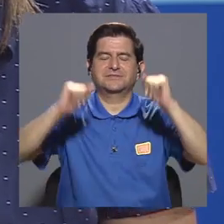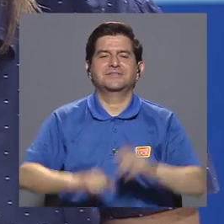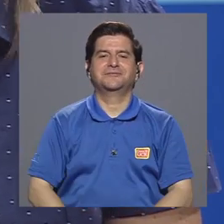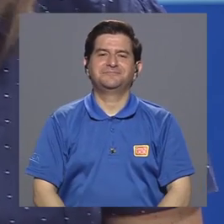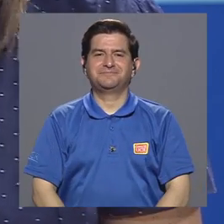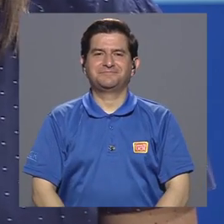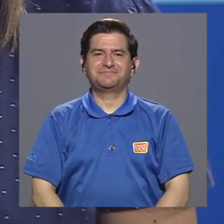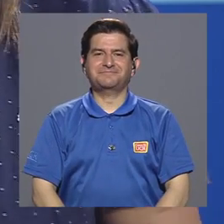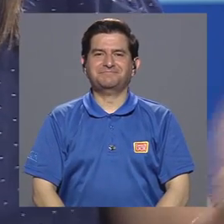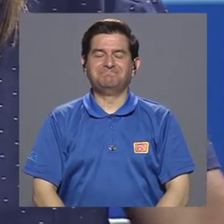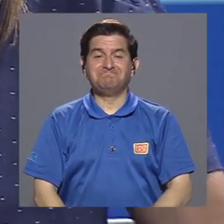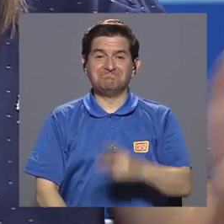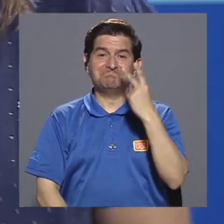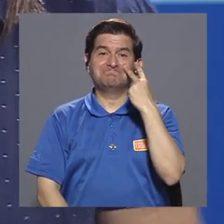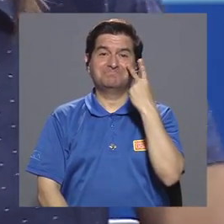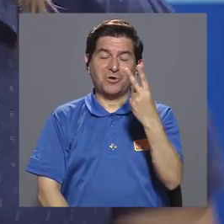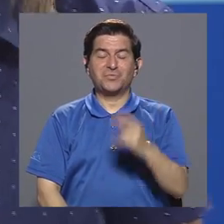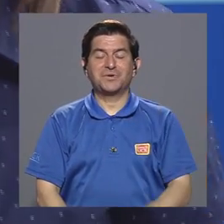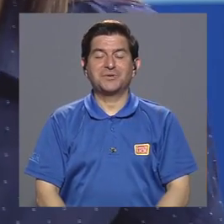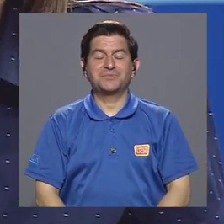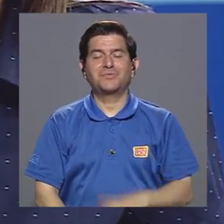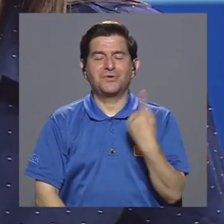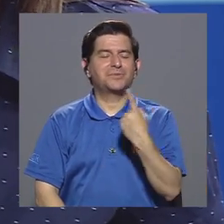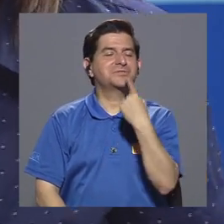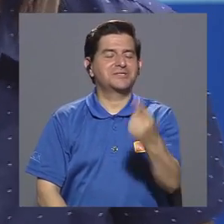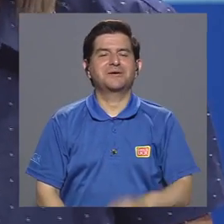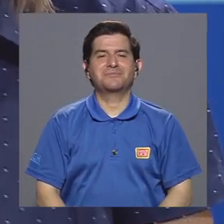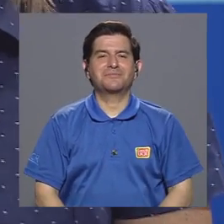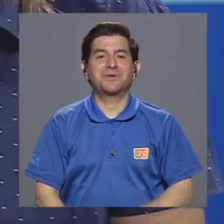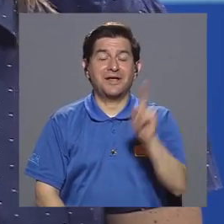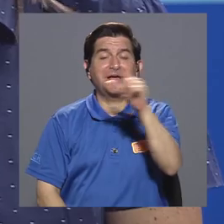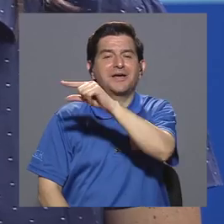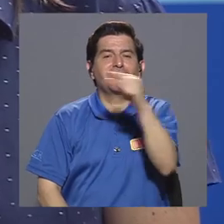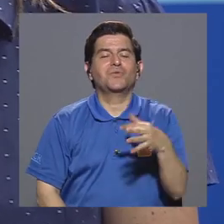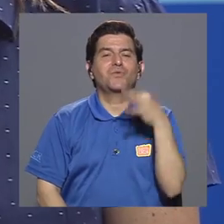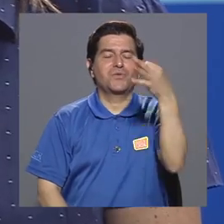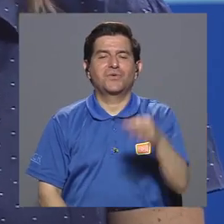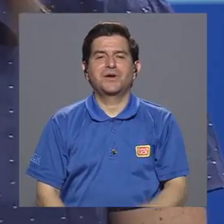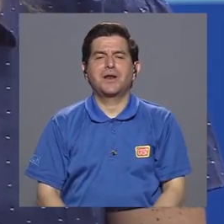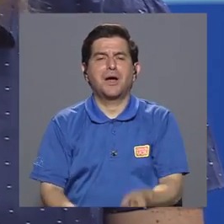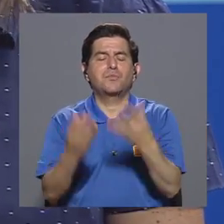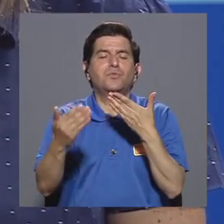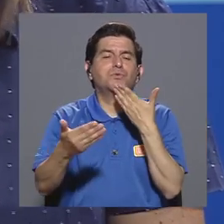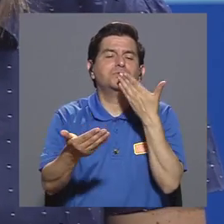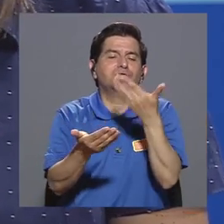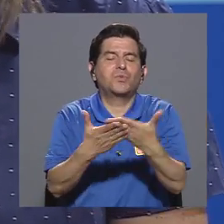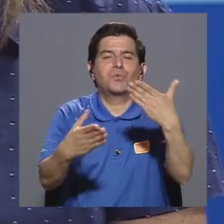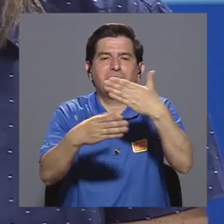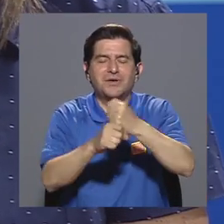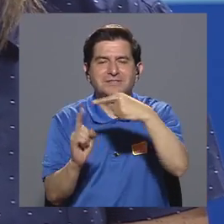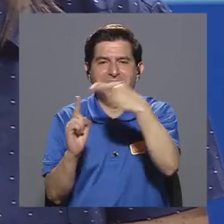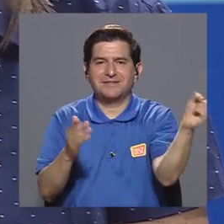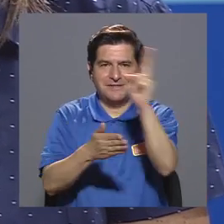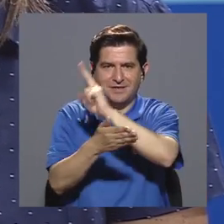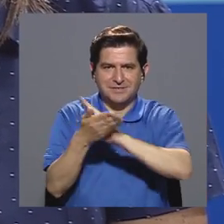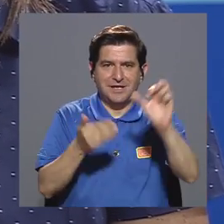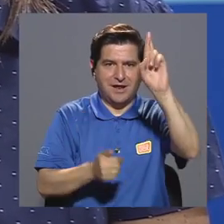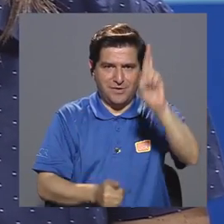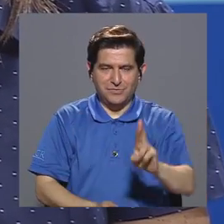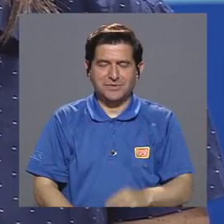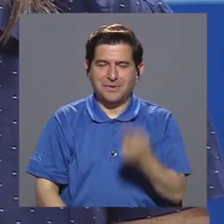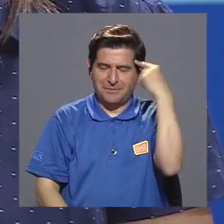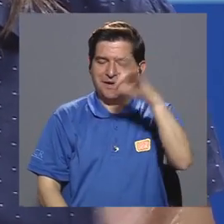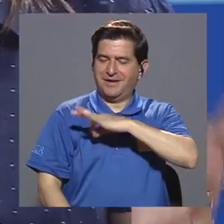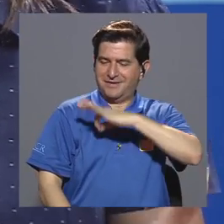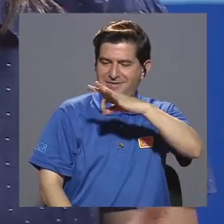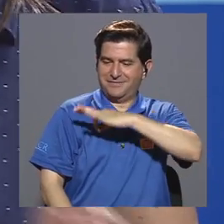la mañana. Muy bien, nos vemos, como les digo siempre, a la vuelta de una semana con mucho de lo bueno que se genera desde la Universidad de